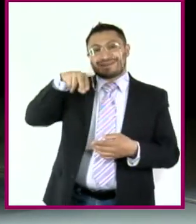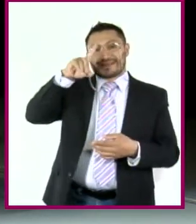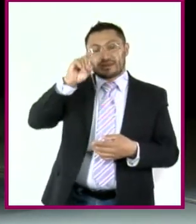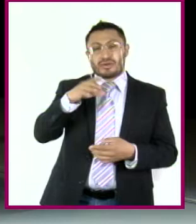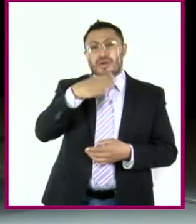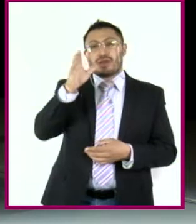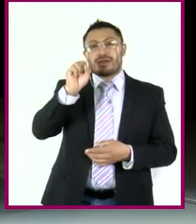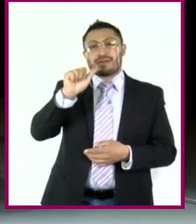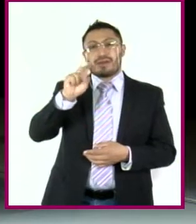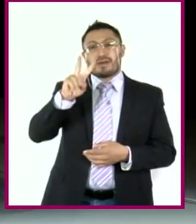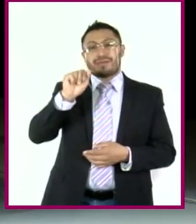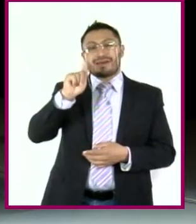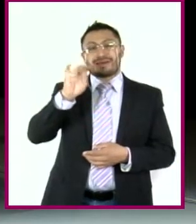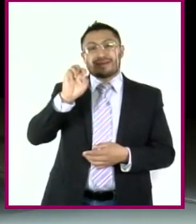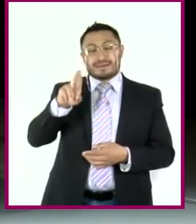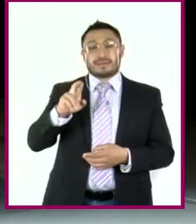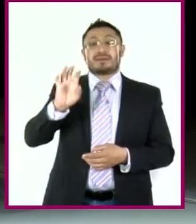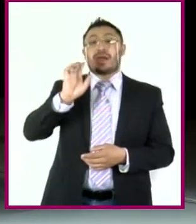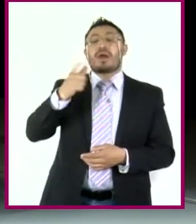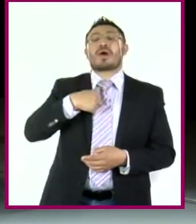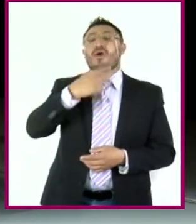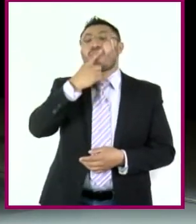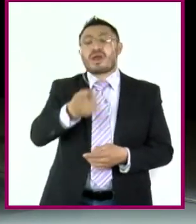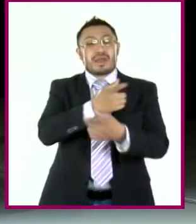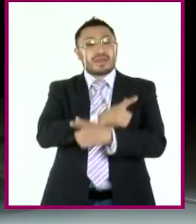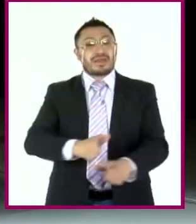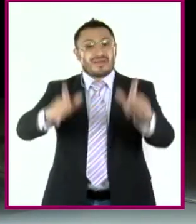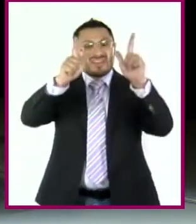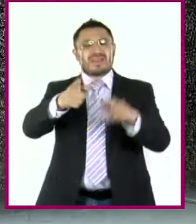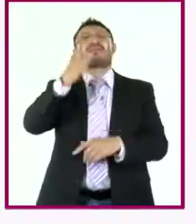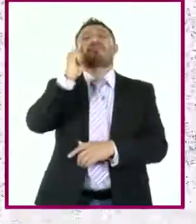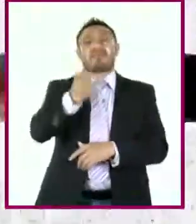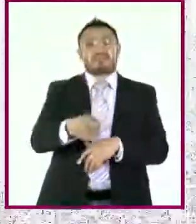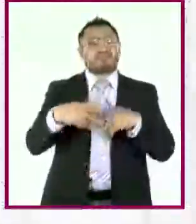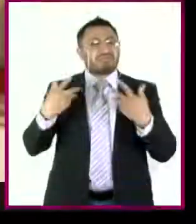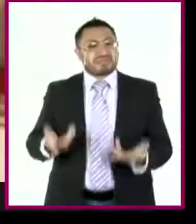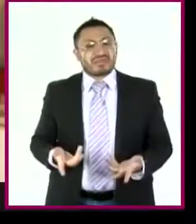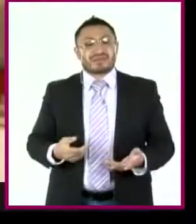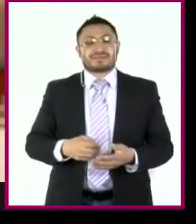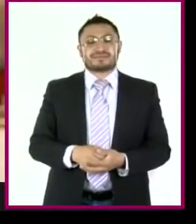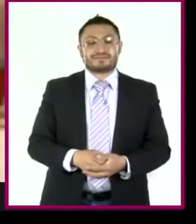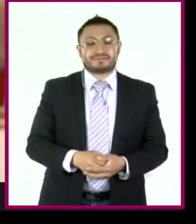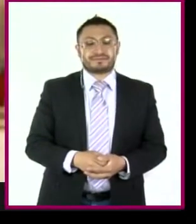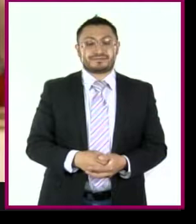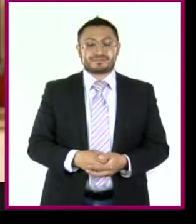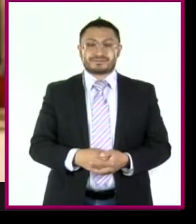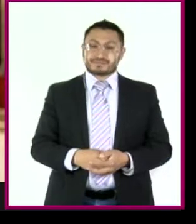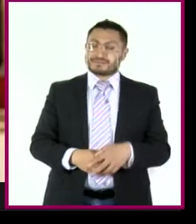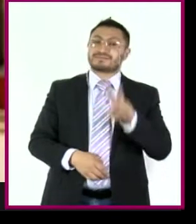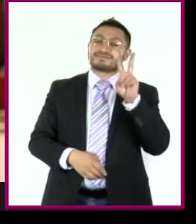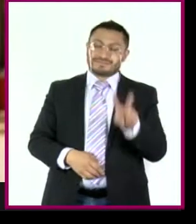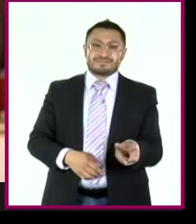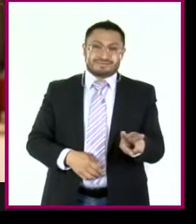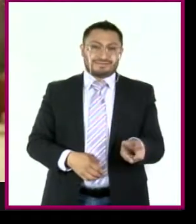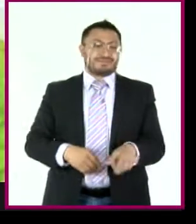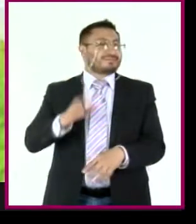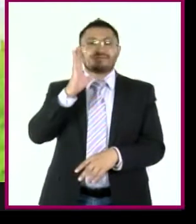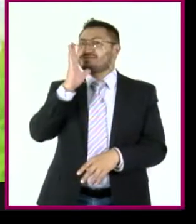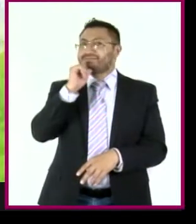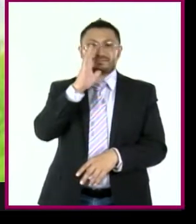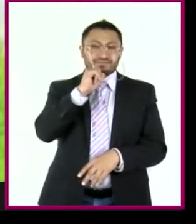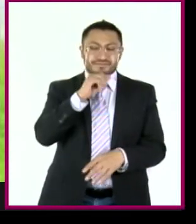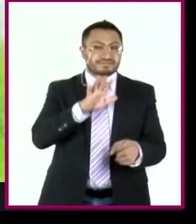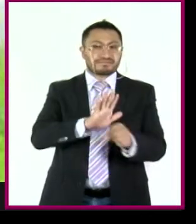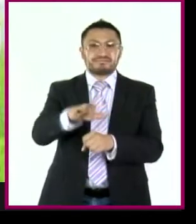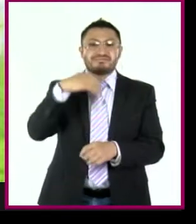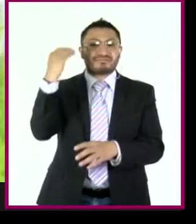Cuando te hablo de libertad, es a esto a lo que me refiero. Cierto que no podemos hacer cualquier